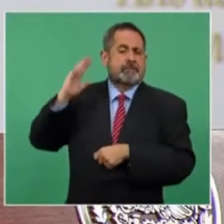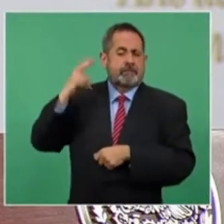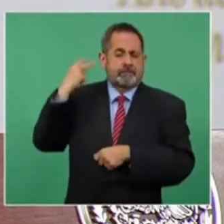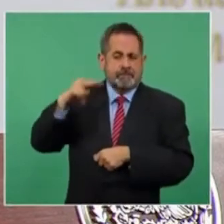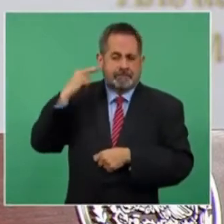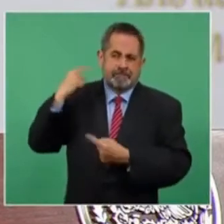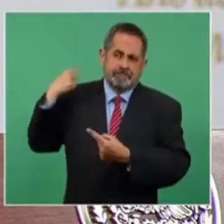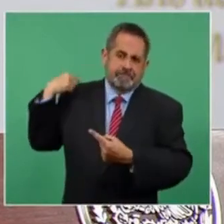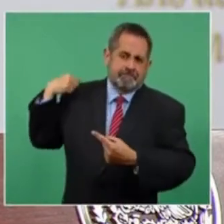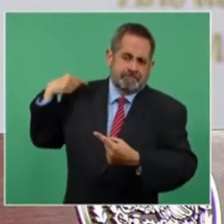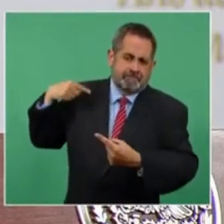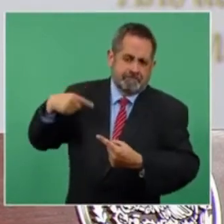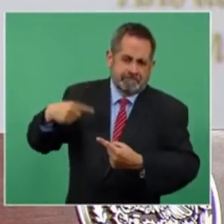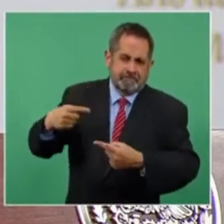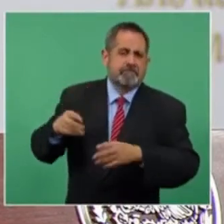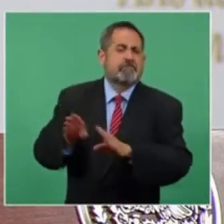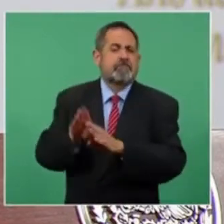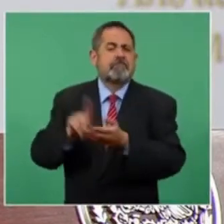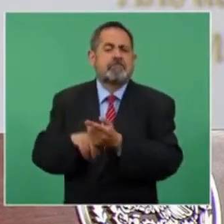y cómo lo han hecho.